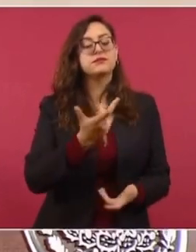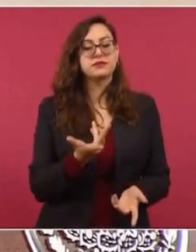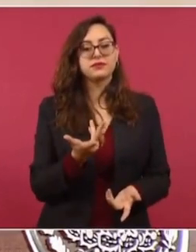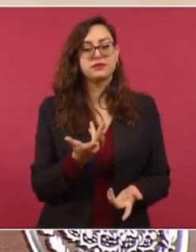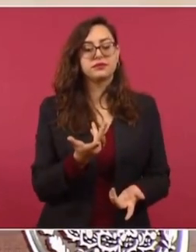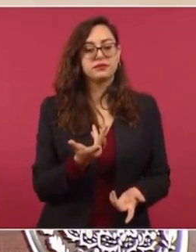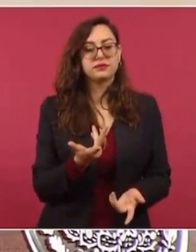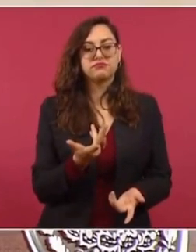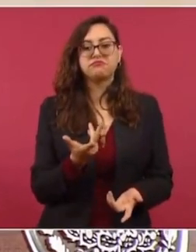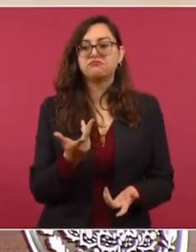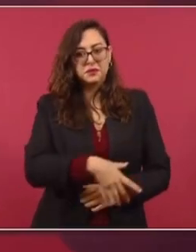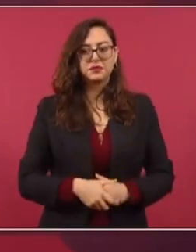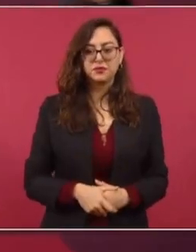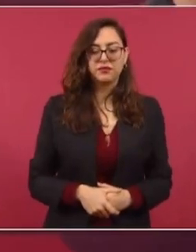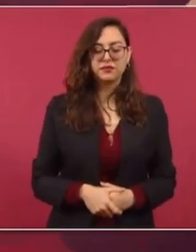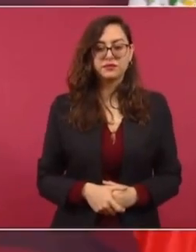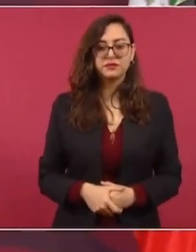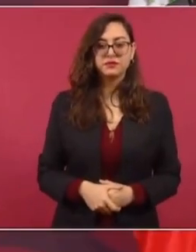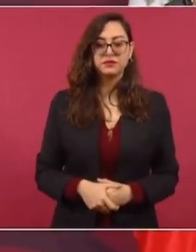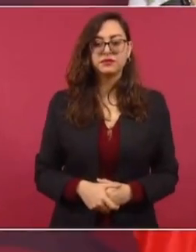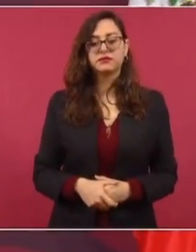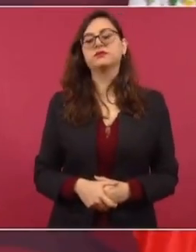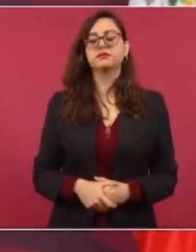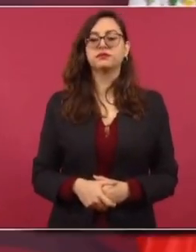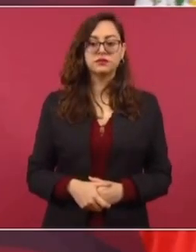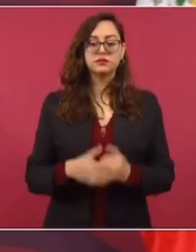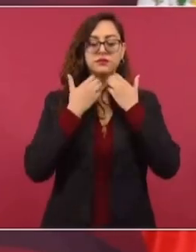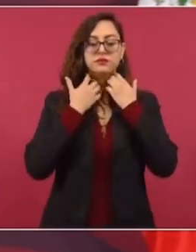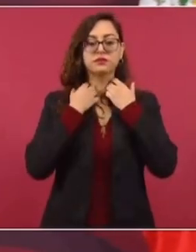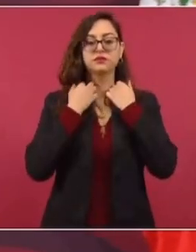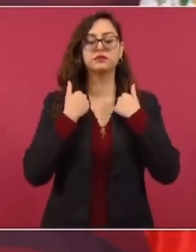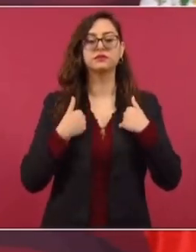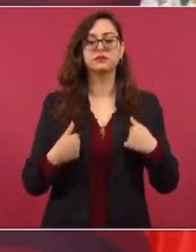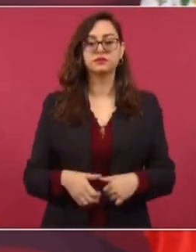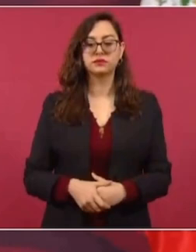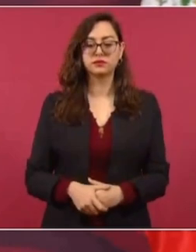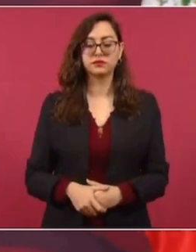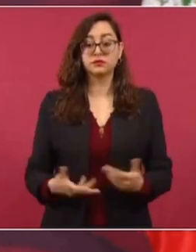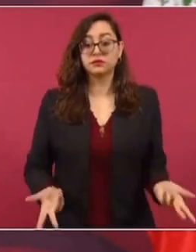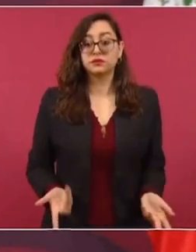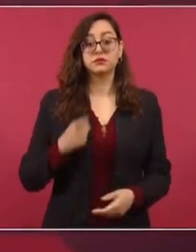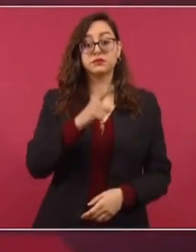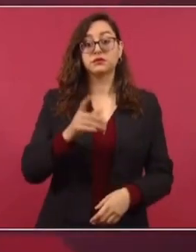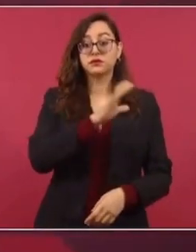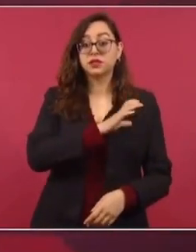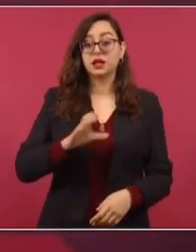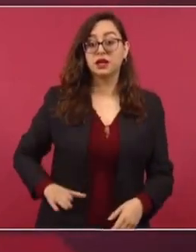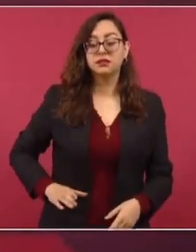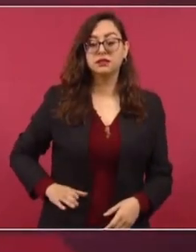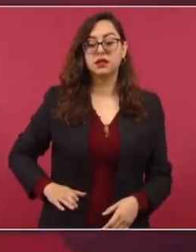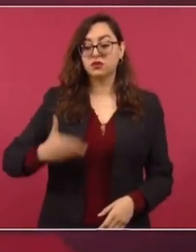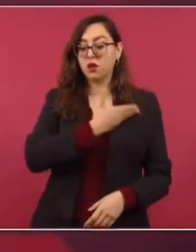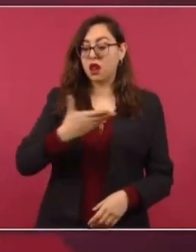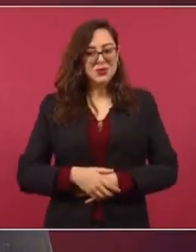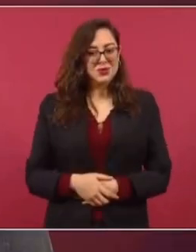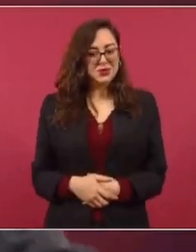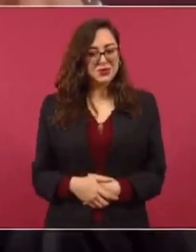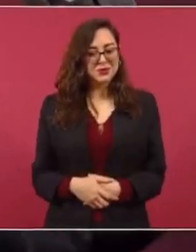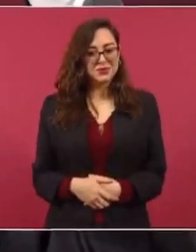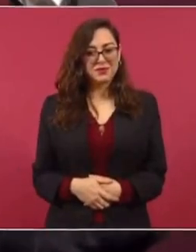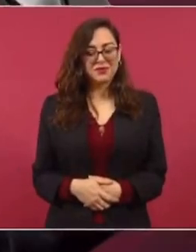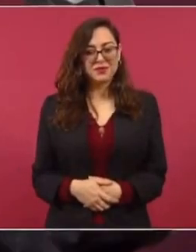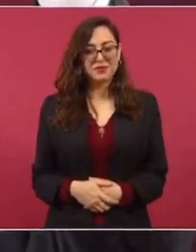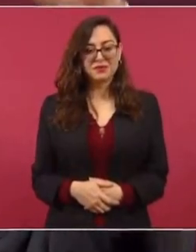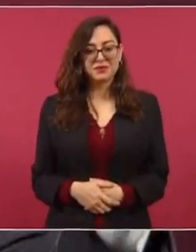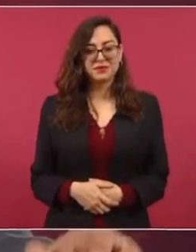paquetes, las que permiten la compra del voto. ¿Qué no son estos los que le dieron registro a candidatos a la presidencia que no cumplían los requisitos? Que